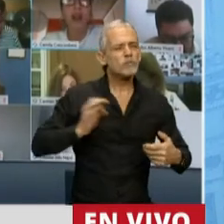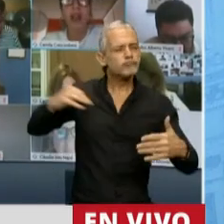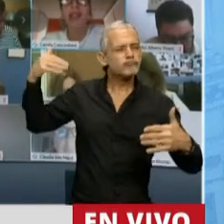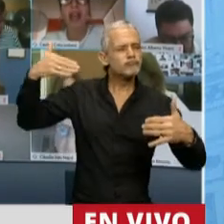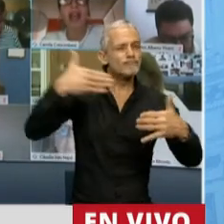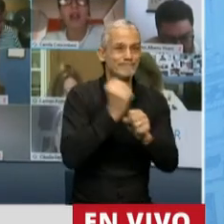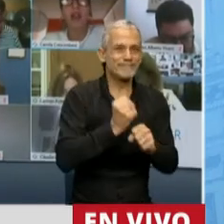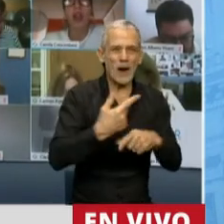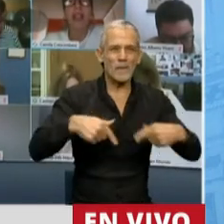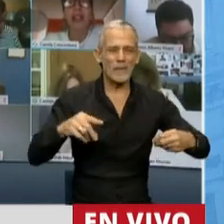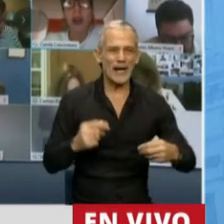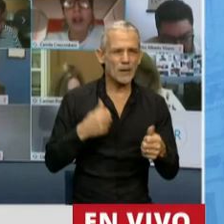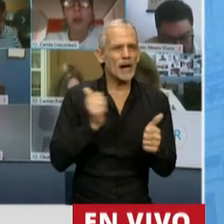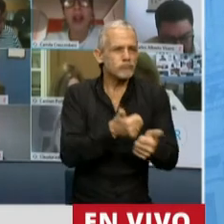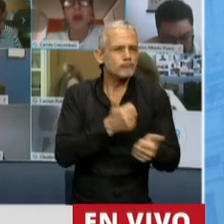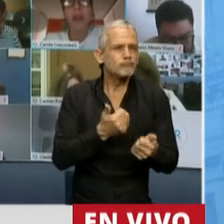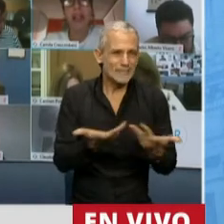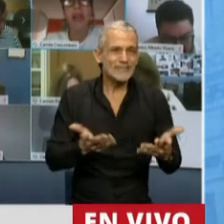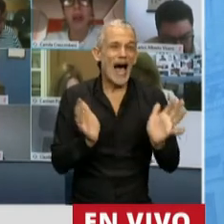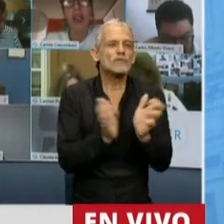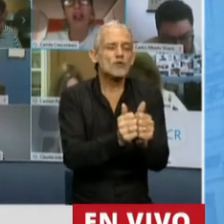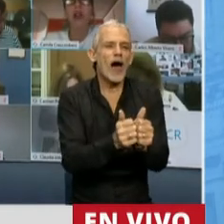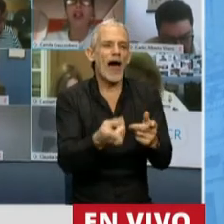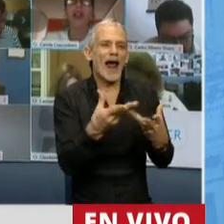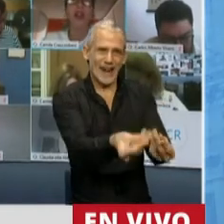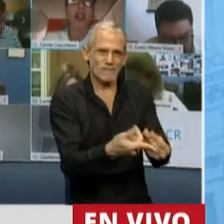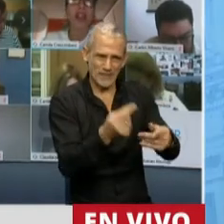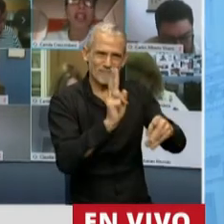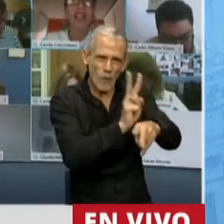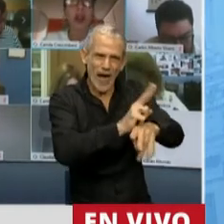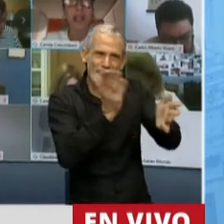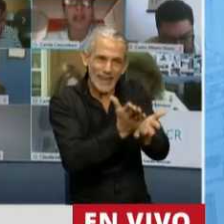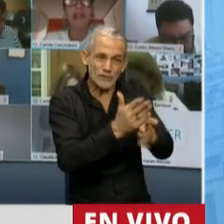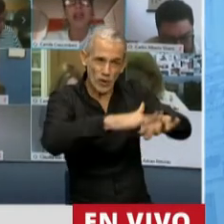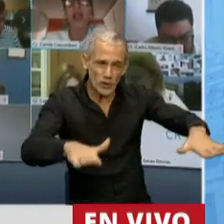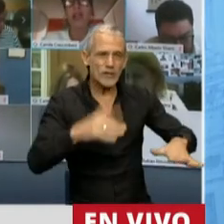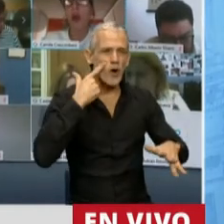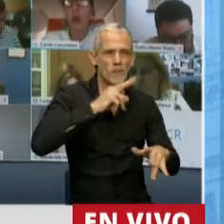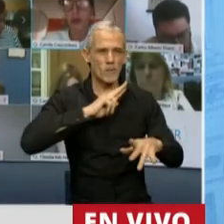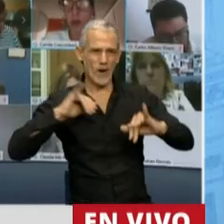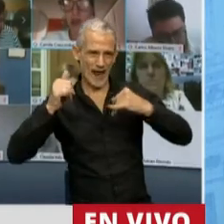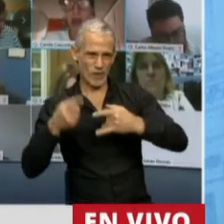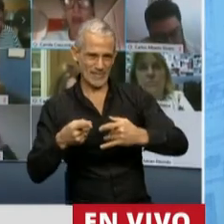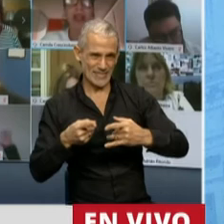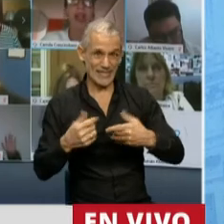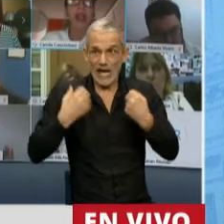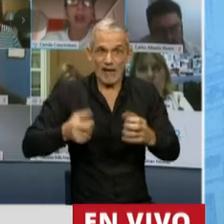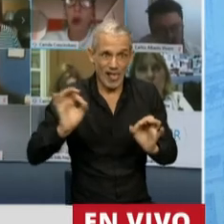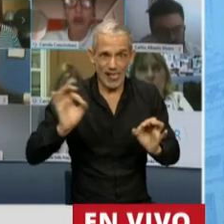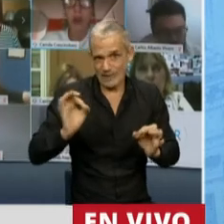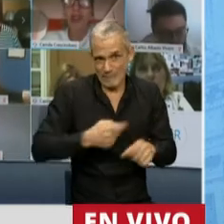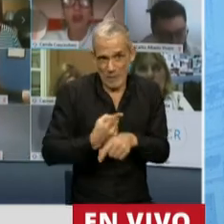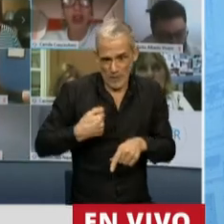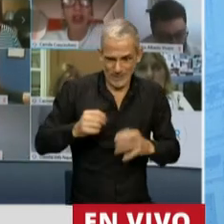vienen trabajando para acompañar y para proteger los derechos de los niños, niñas y adolescentes, sin cuyo esfuerzo realmente tampoco podríamos estar hoy acá